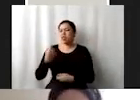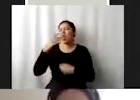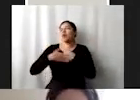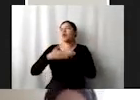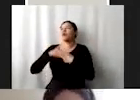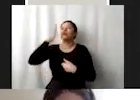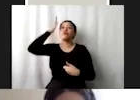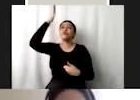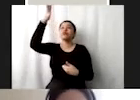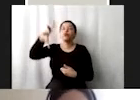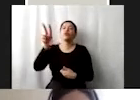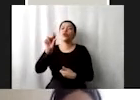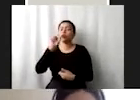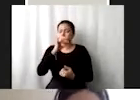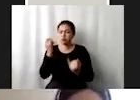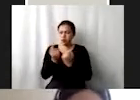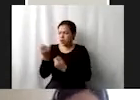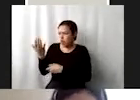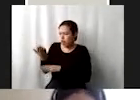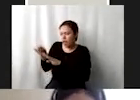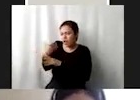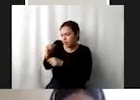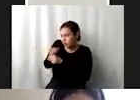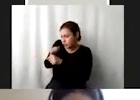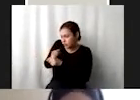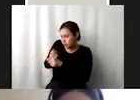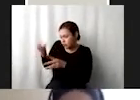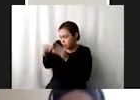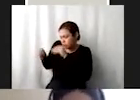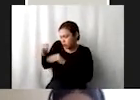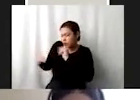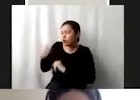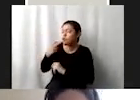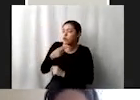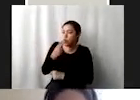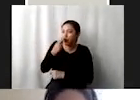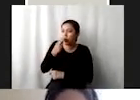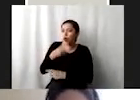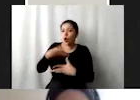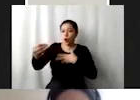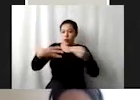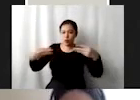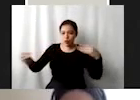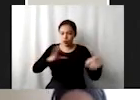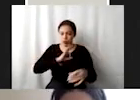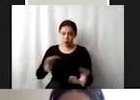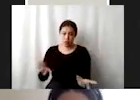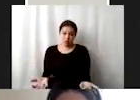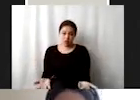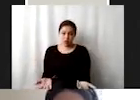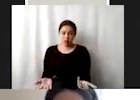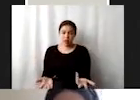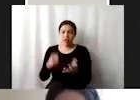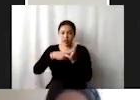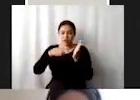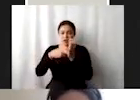sino también en aquella investigación que nos puede ser útil y que puede ser replicable, hay que corregir, prevenir las